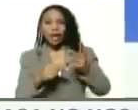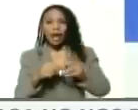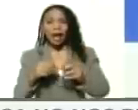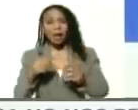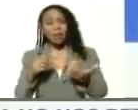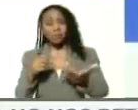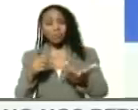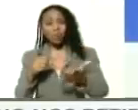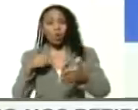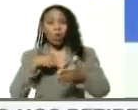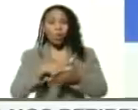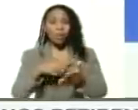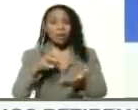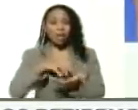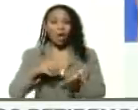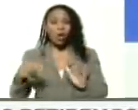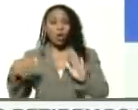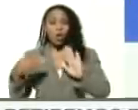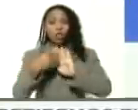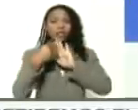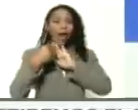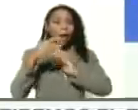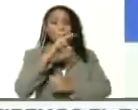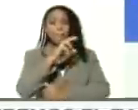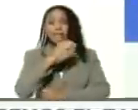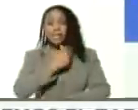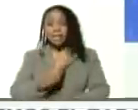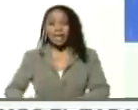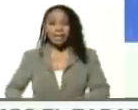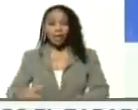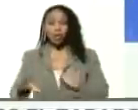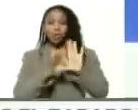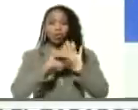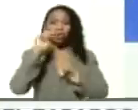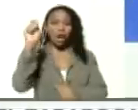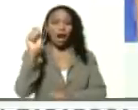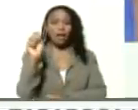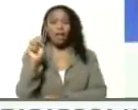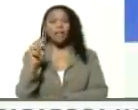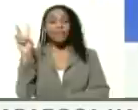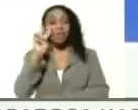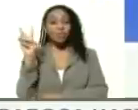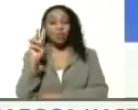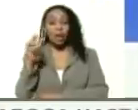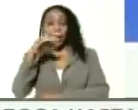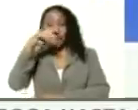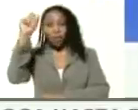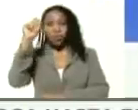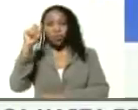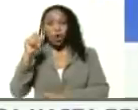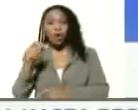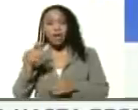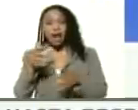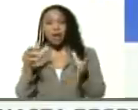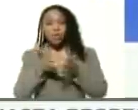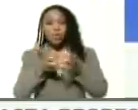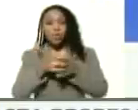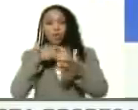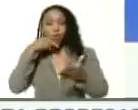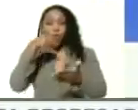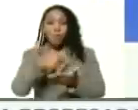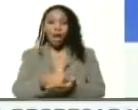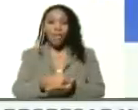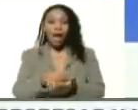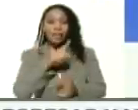frustrado contra el presidente constitucional de Venezuela, Nicolás Maduro y la incursión mercenaria llamada así